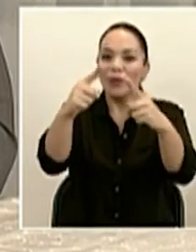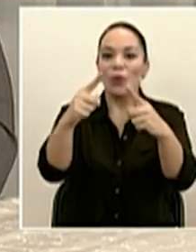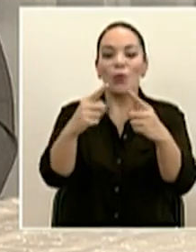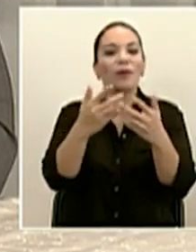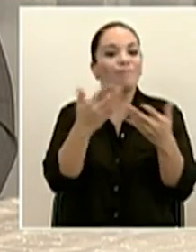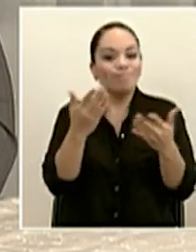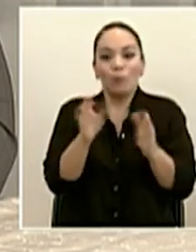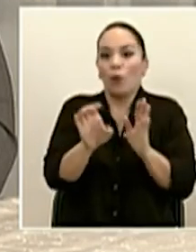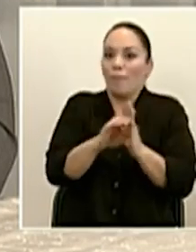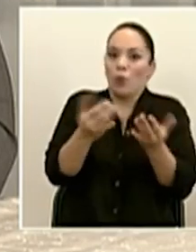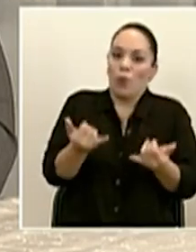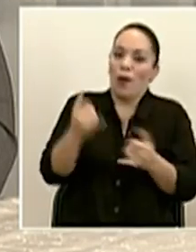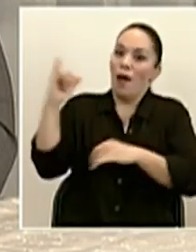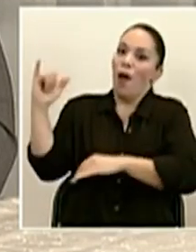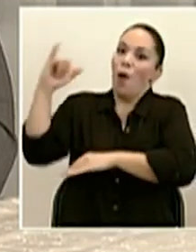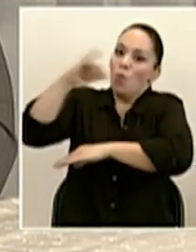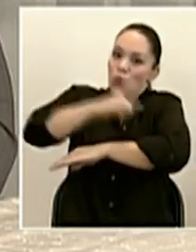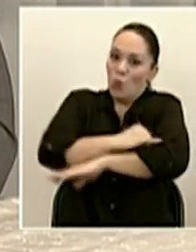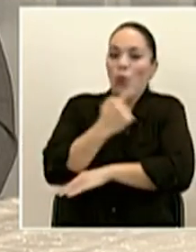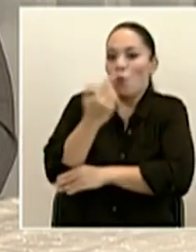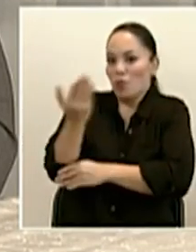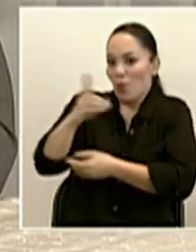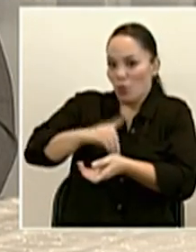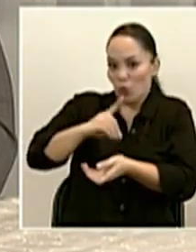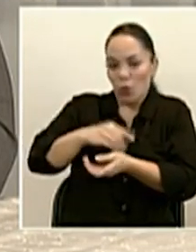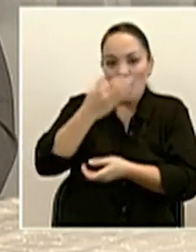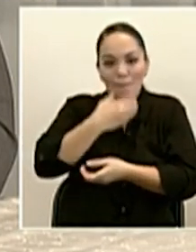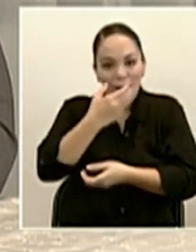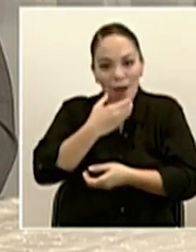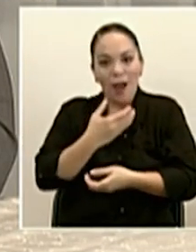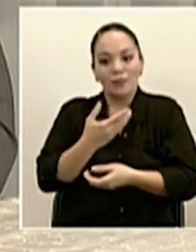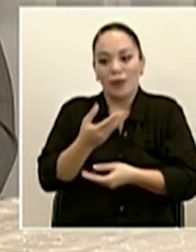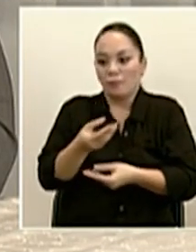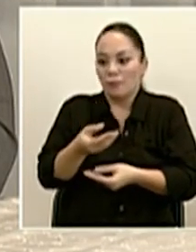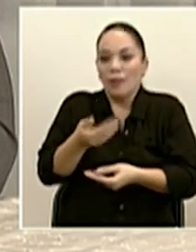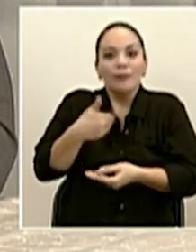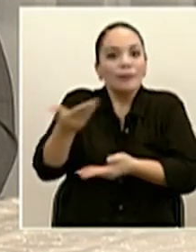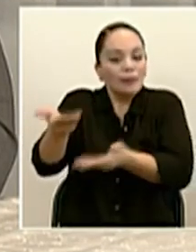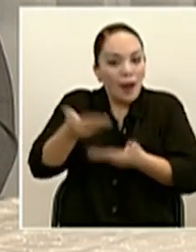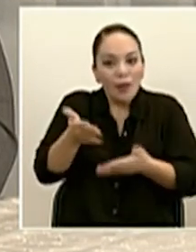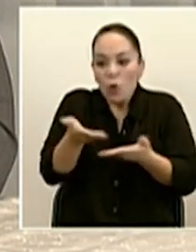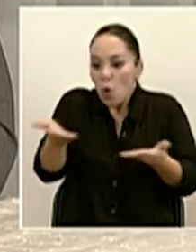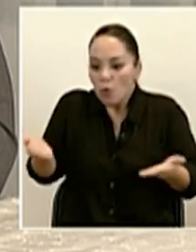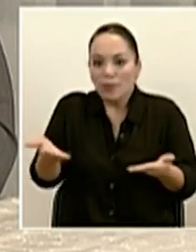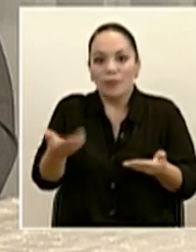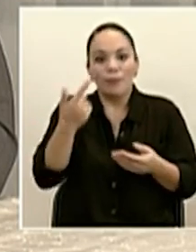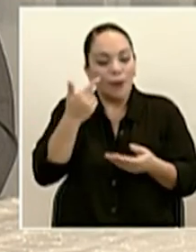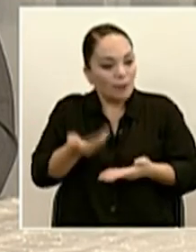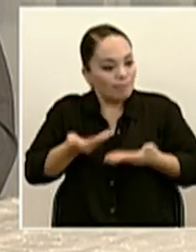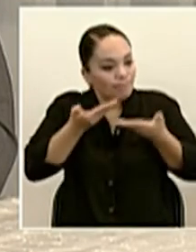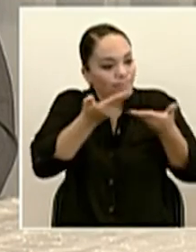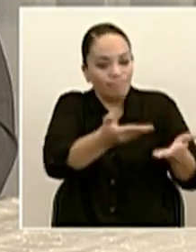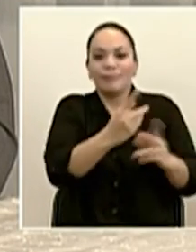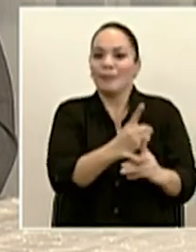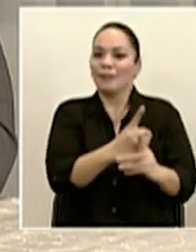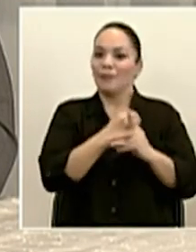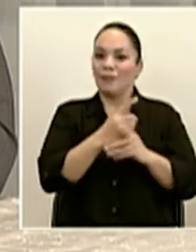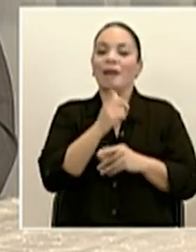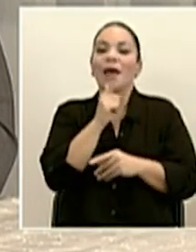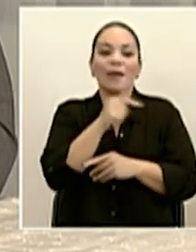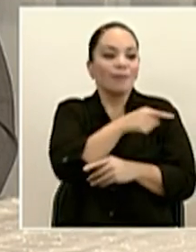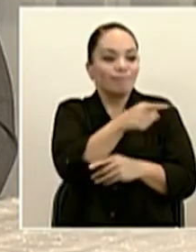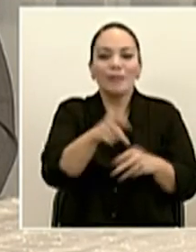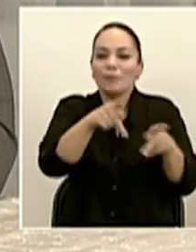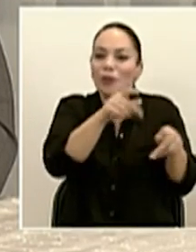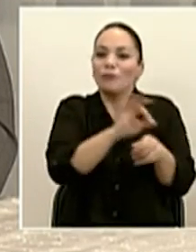avión, como lo ha detallado el doctor Macaya, con abastecimiento para nuestra primera línea de defensa, que es el sistema de